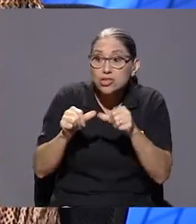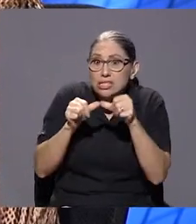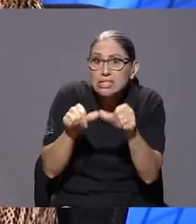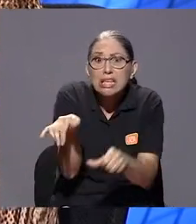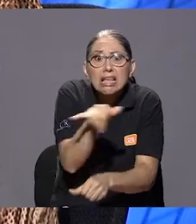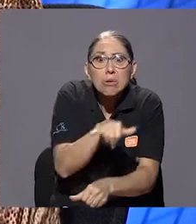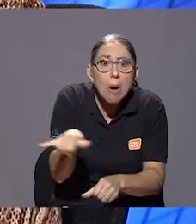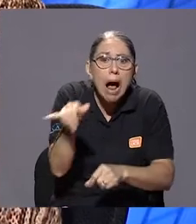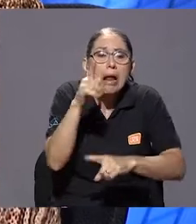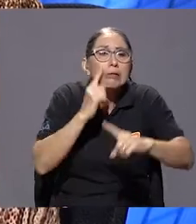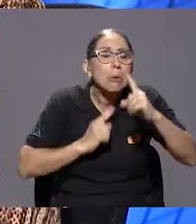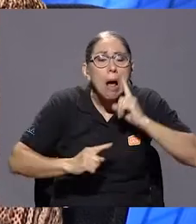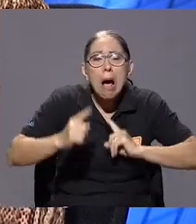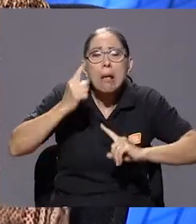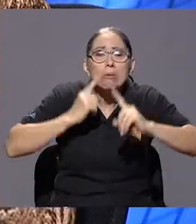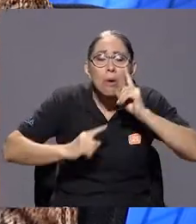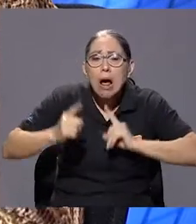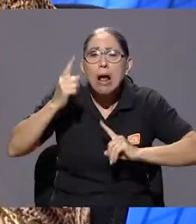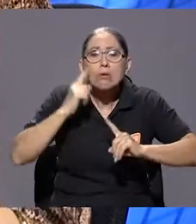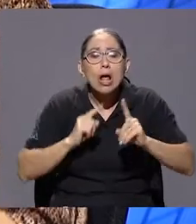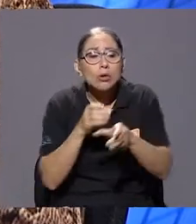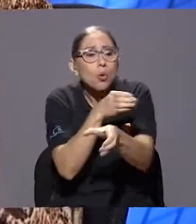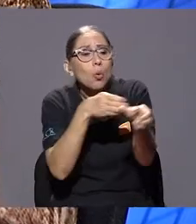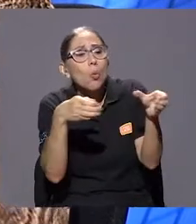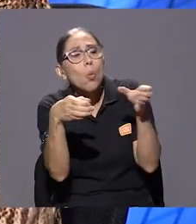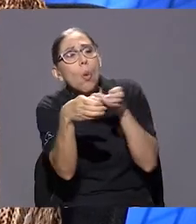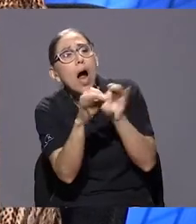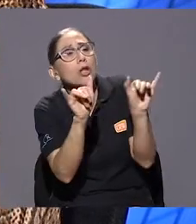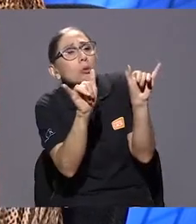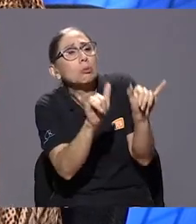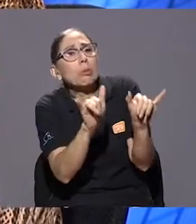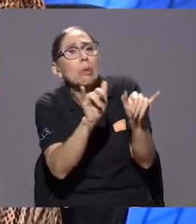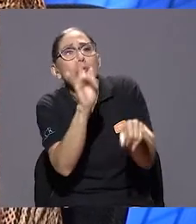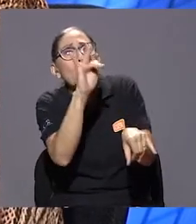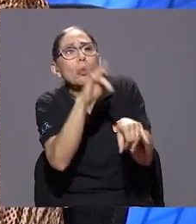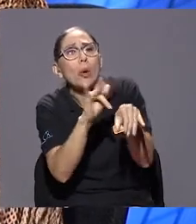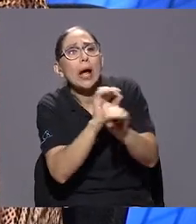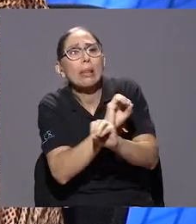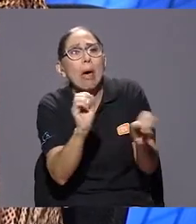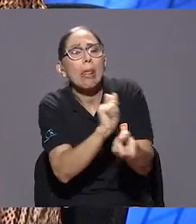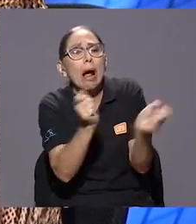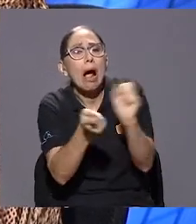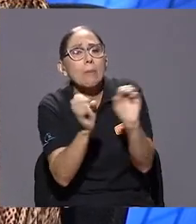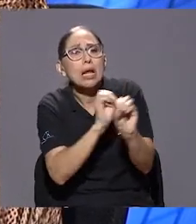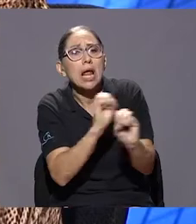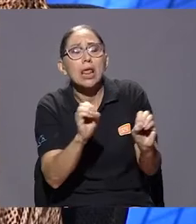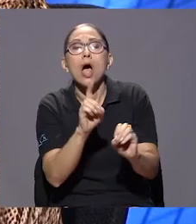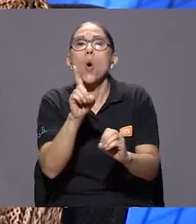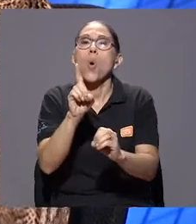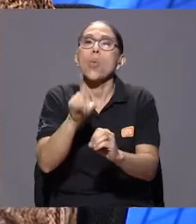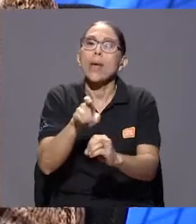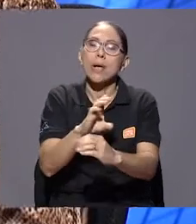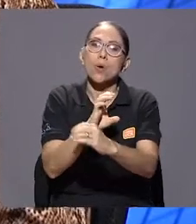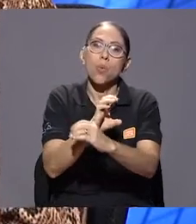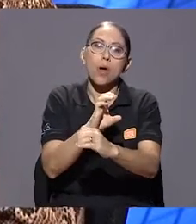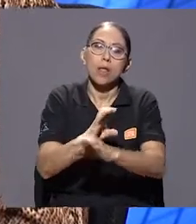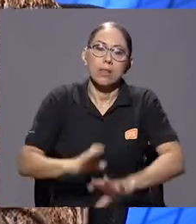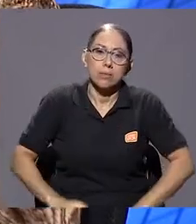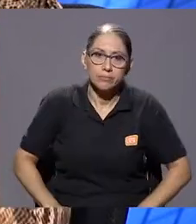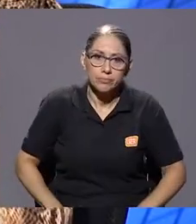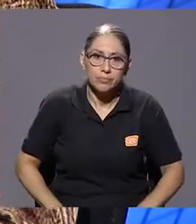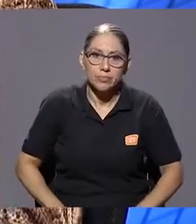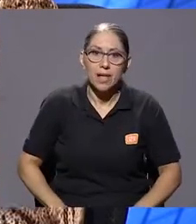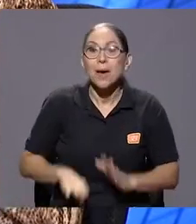de ayer. Y siguen llorando e igual tienen su cuarto como si fuera un altar. A esas situaciones hay que prestarles cuidado. Porque entonces es que